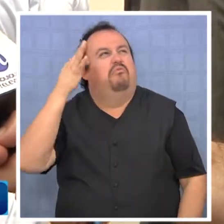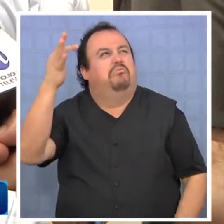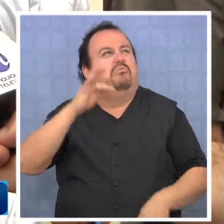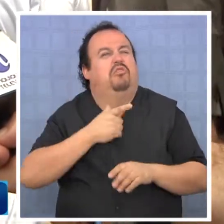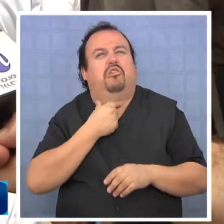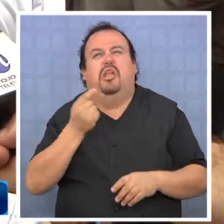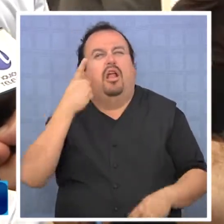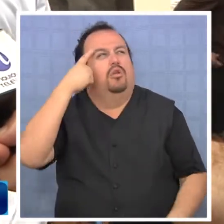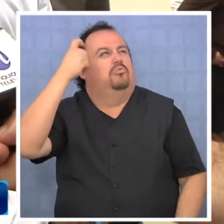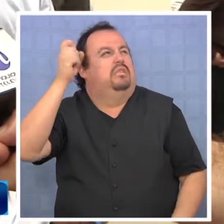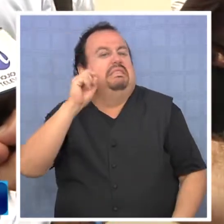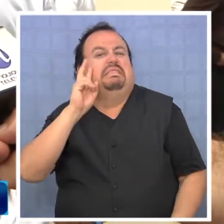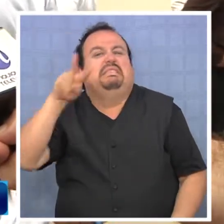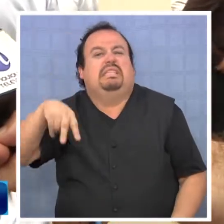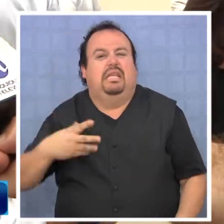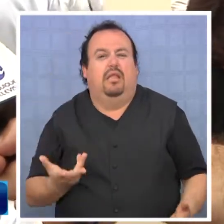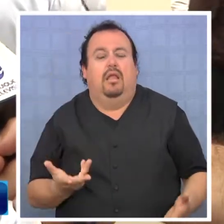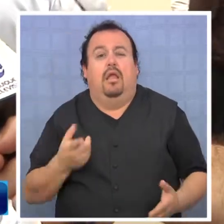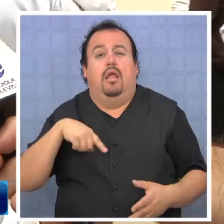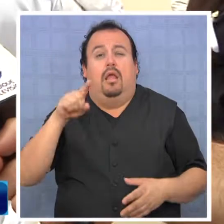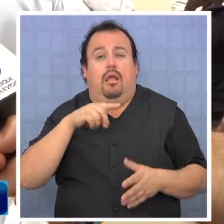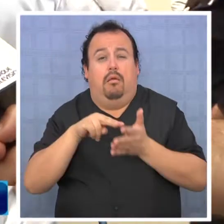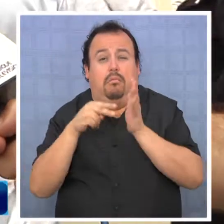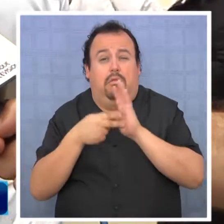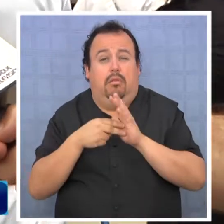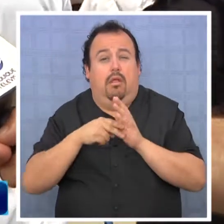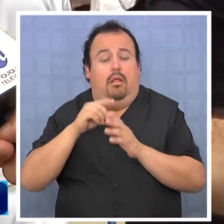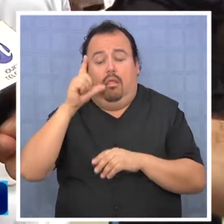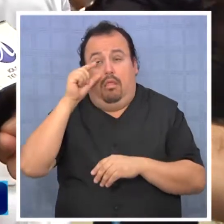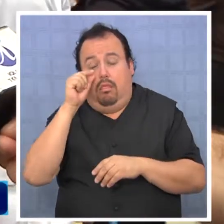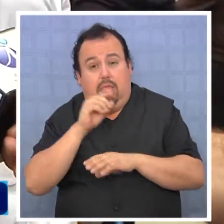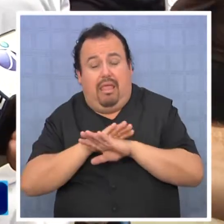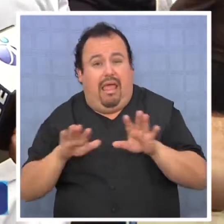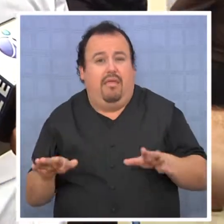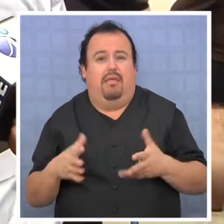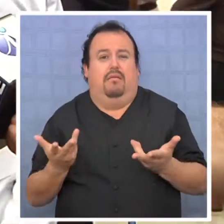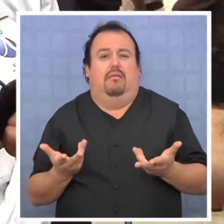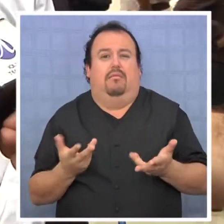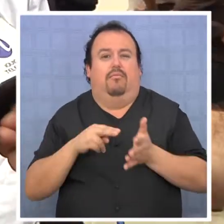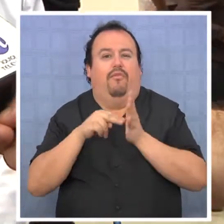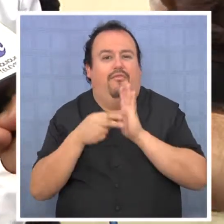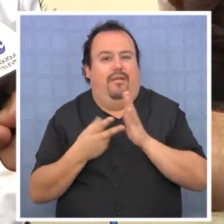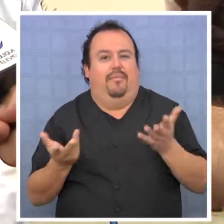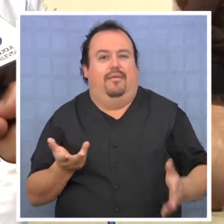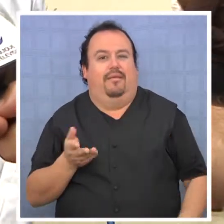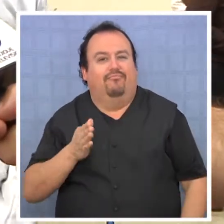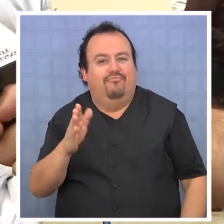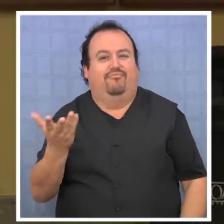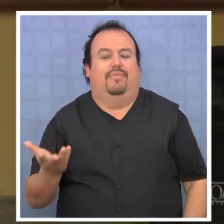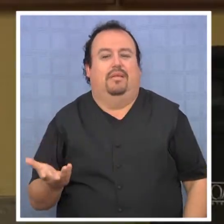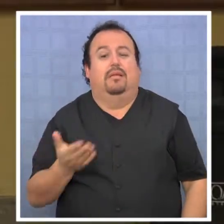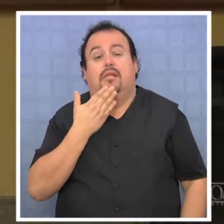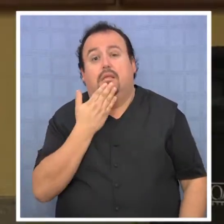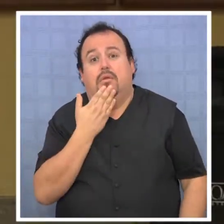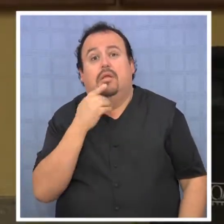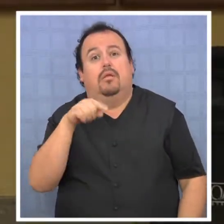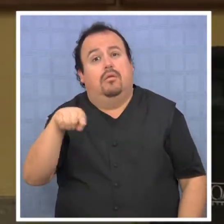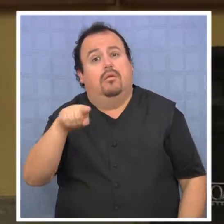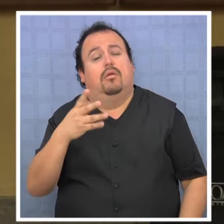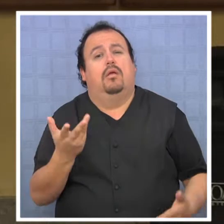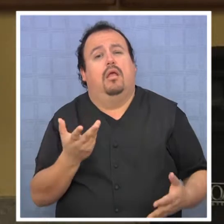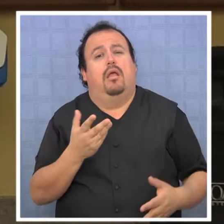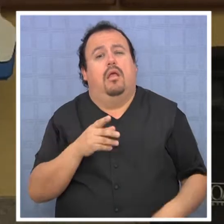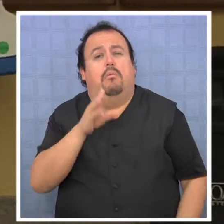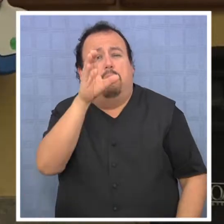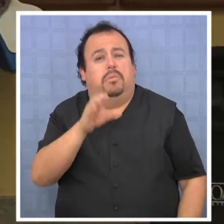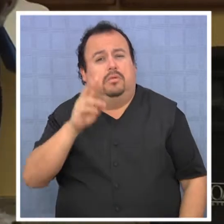deseos de pensar en el mañana, sin sueño, o personas que empiezan a tener trastornos del sueño perseverantes. También puede